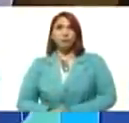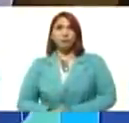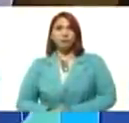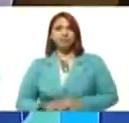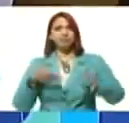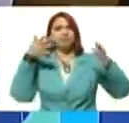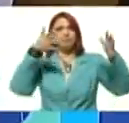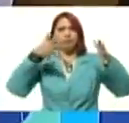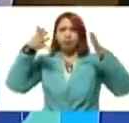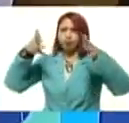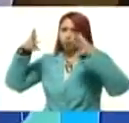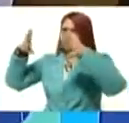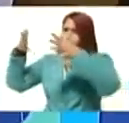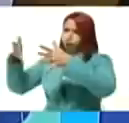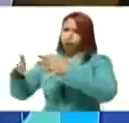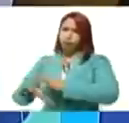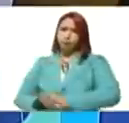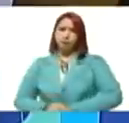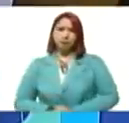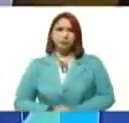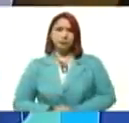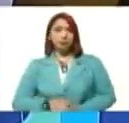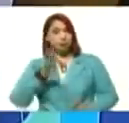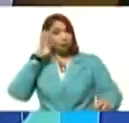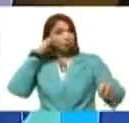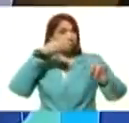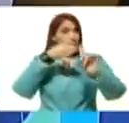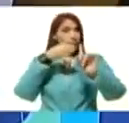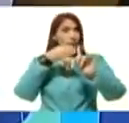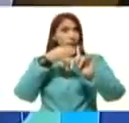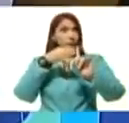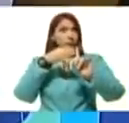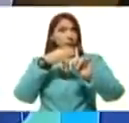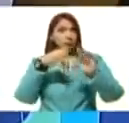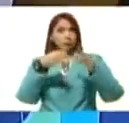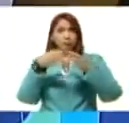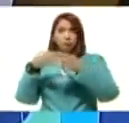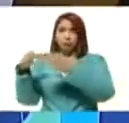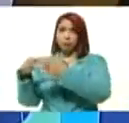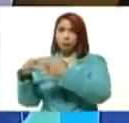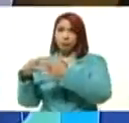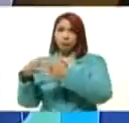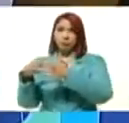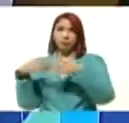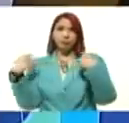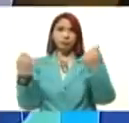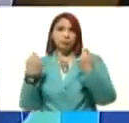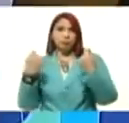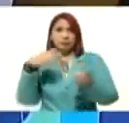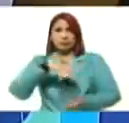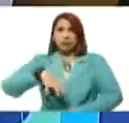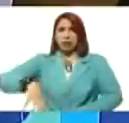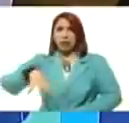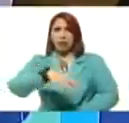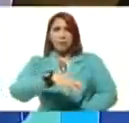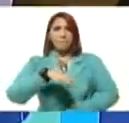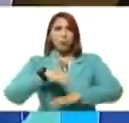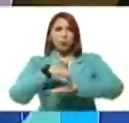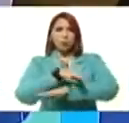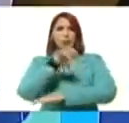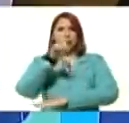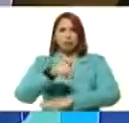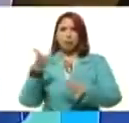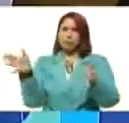orientación rumbo a la conformación de los comandos de campaña estadales y municipales y una